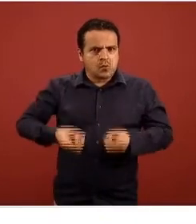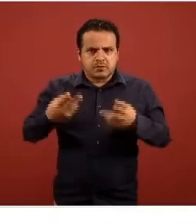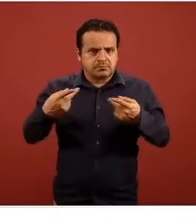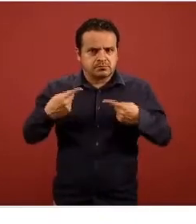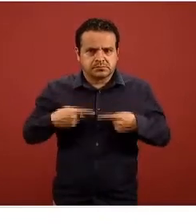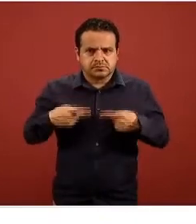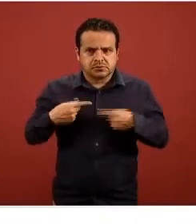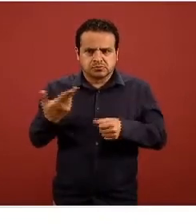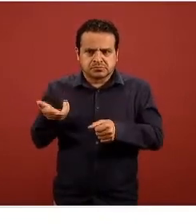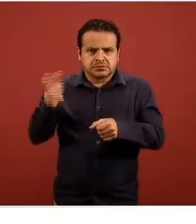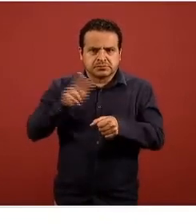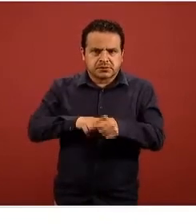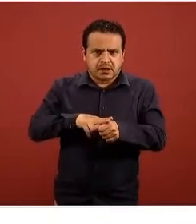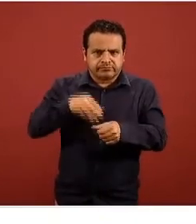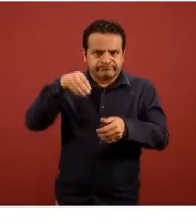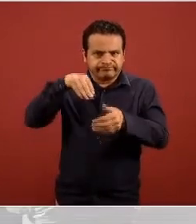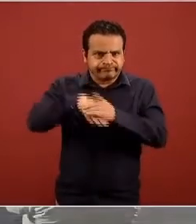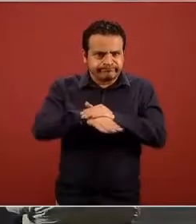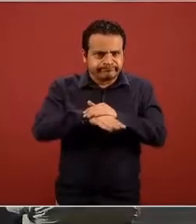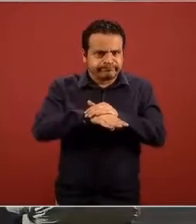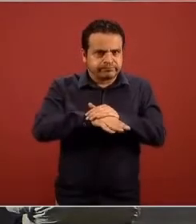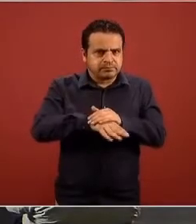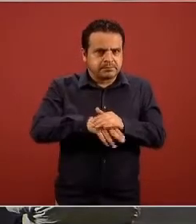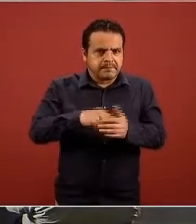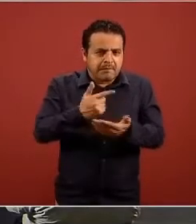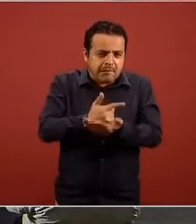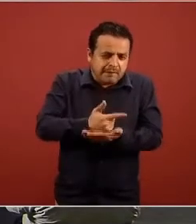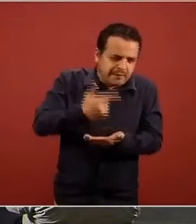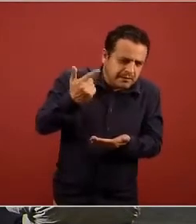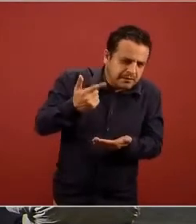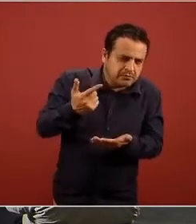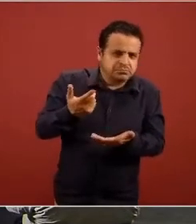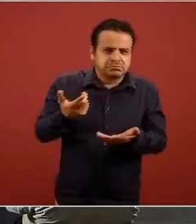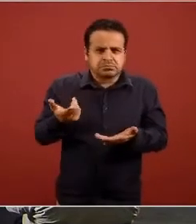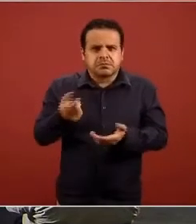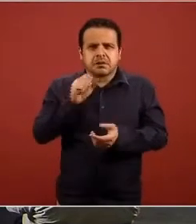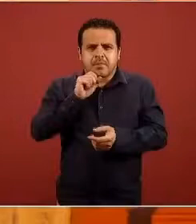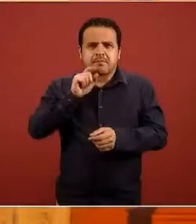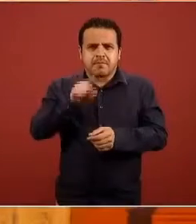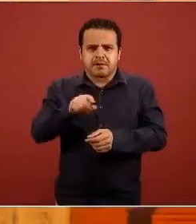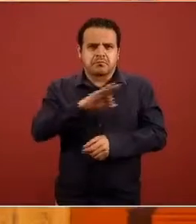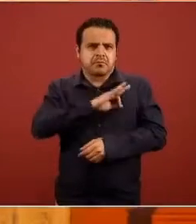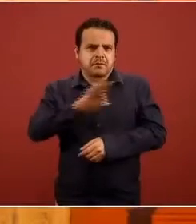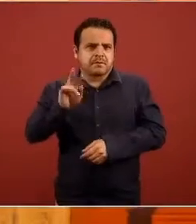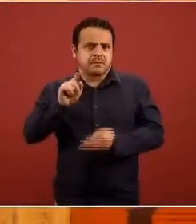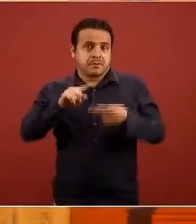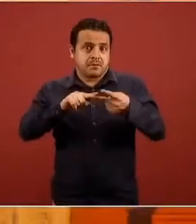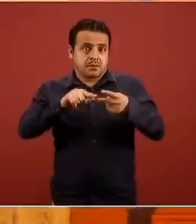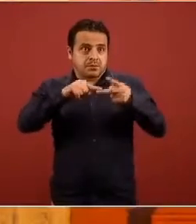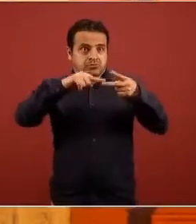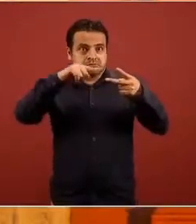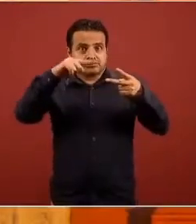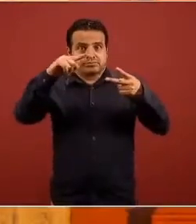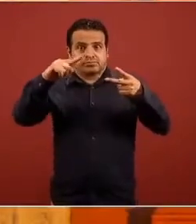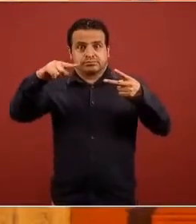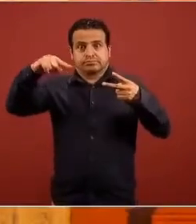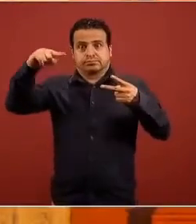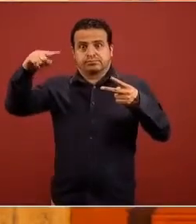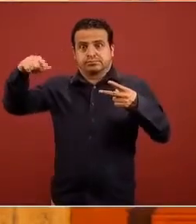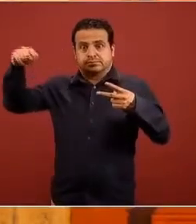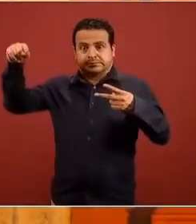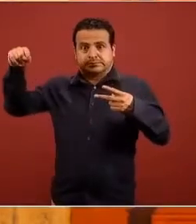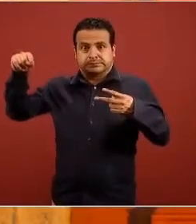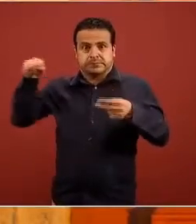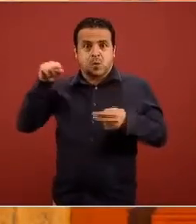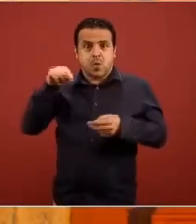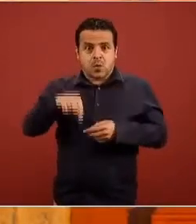presentándose la gravedad de la enfermedad y por lo tanto vemos también un incremento que para el día de hoy de manera